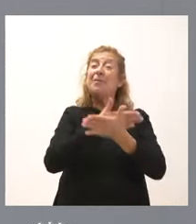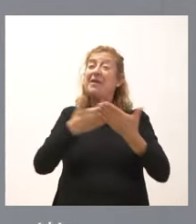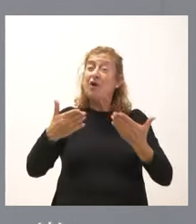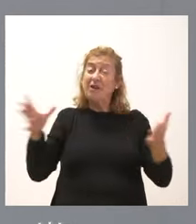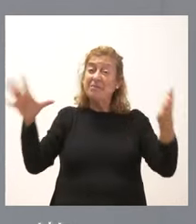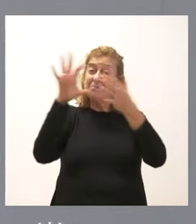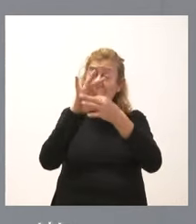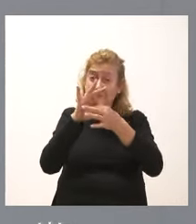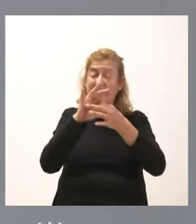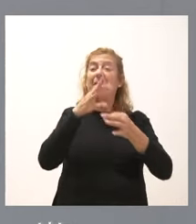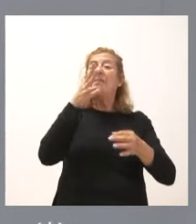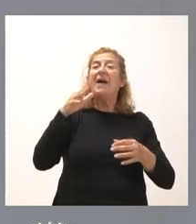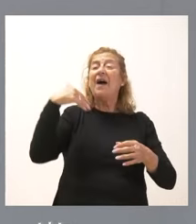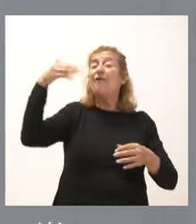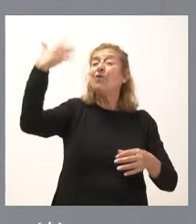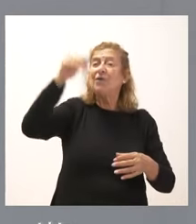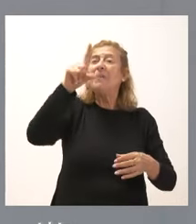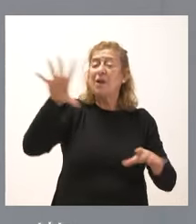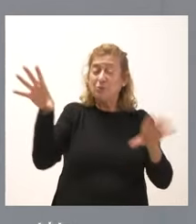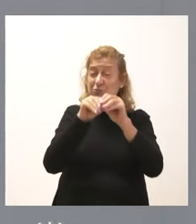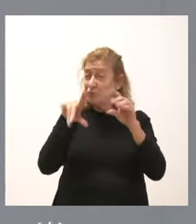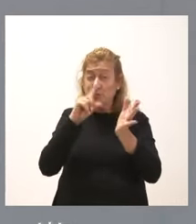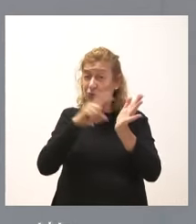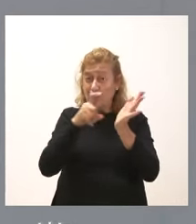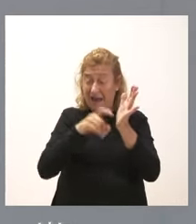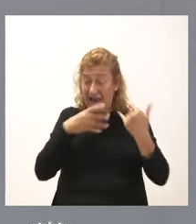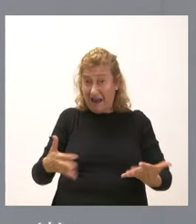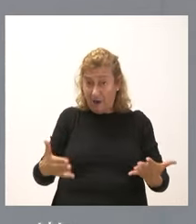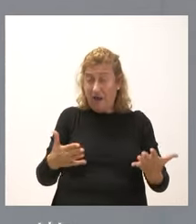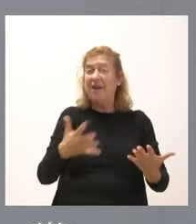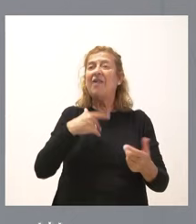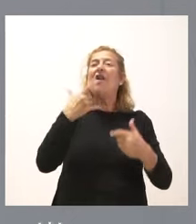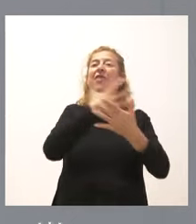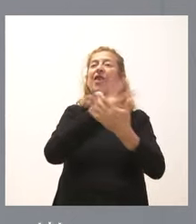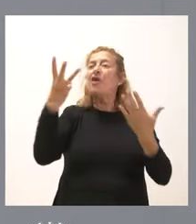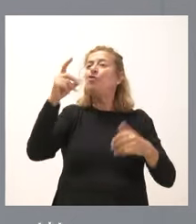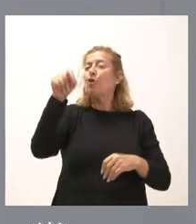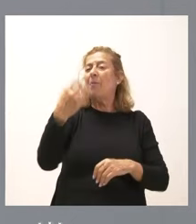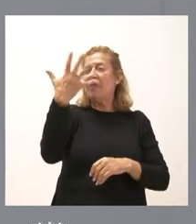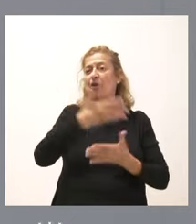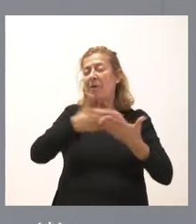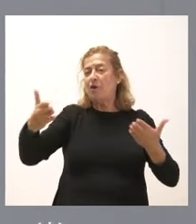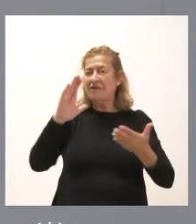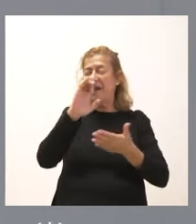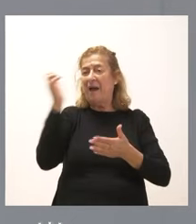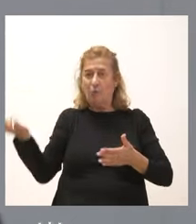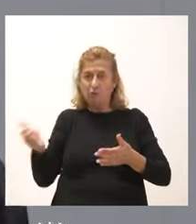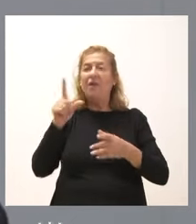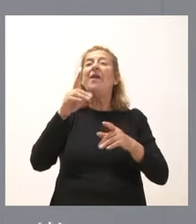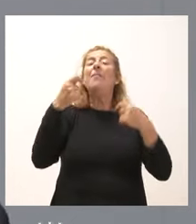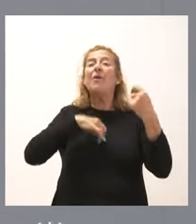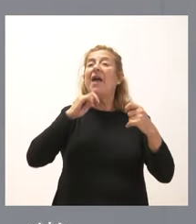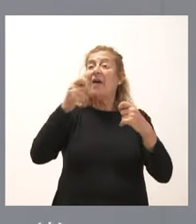destinando para esta infraestructura y el coste total actual a esta fecha supone 18,5 millones de euros, que permite